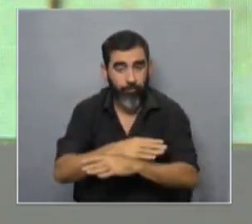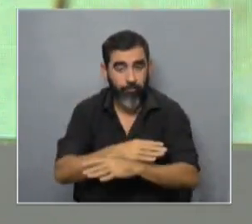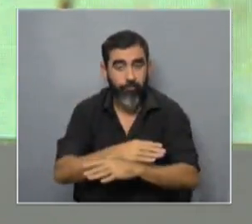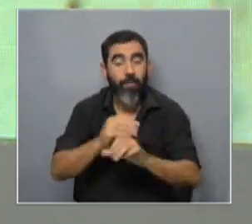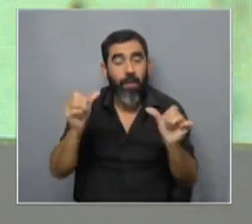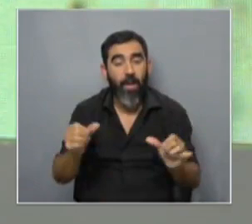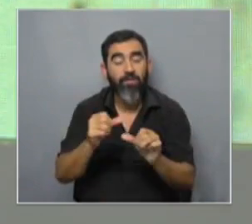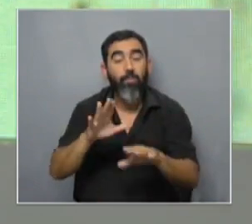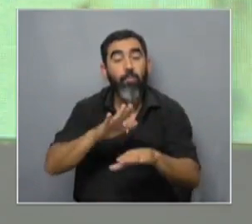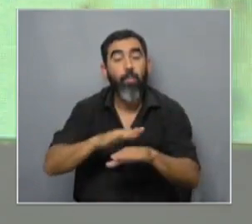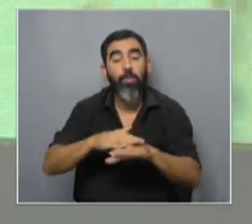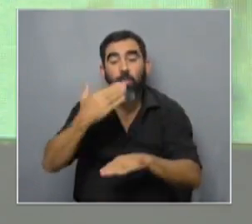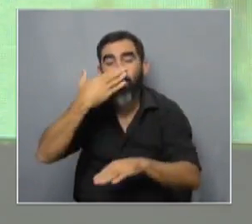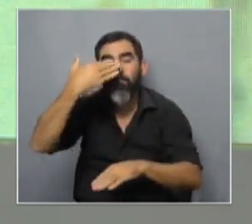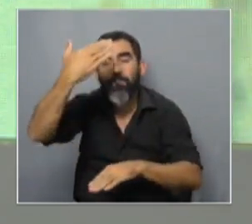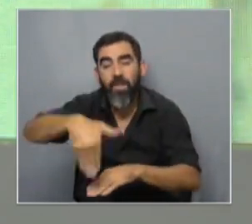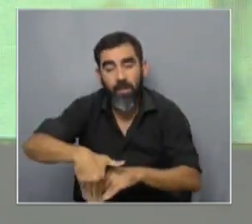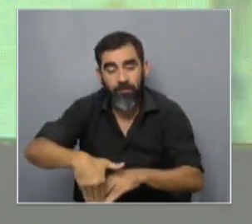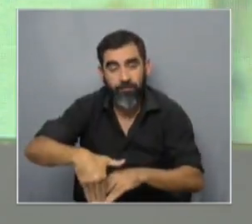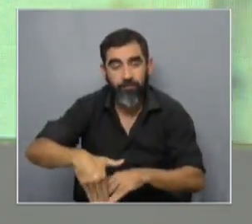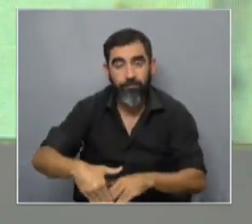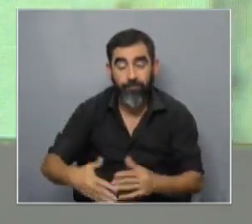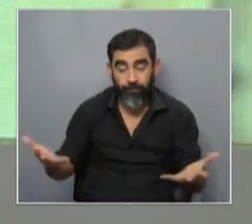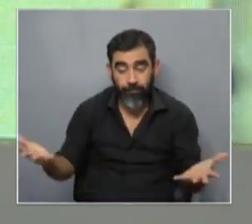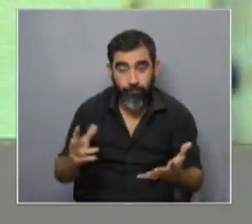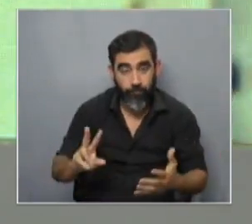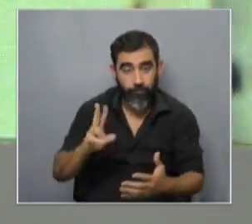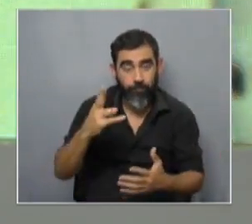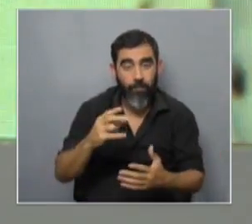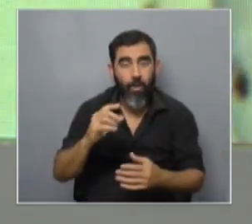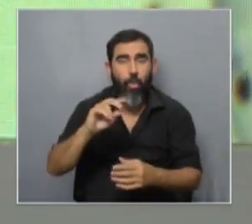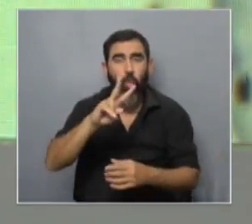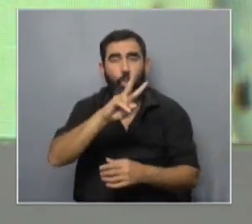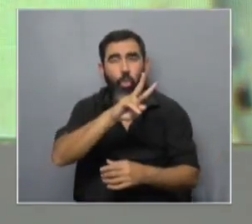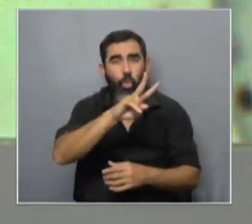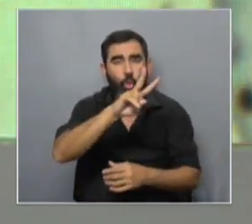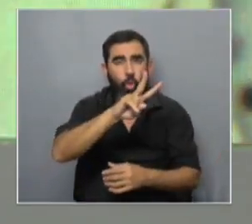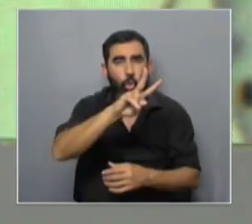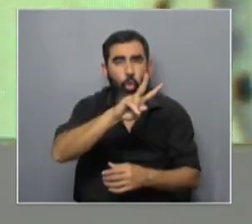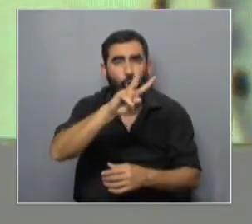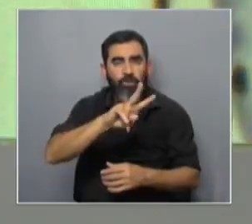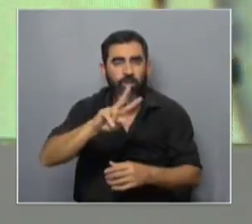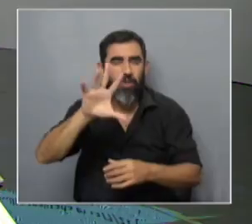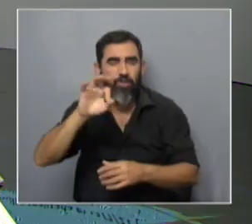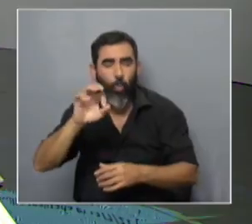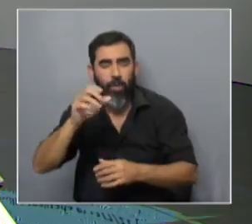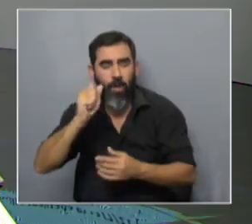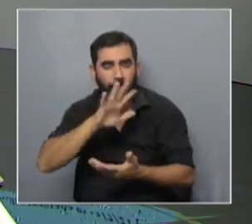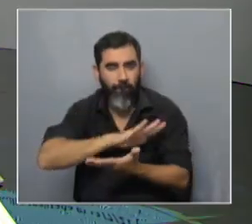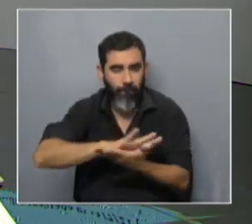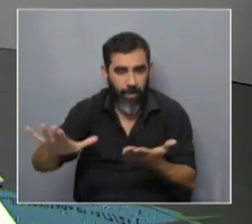que están haciendo su etapa ya de finalización hoy en día Uruguay está dando menos de 250 becas